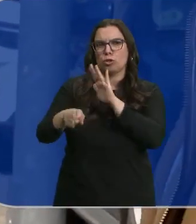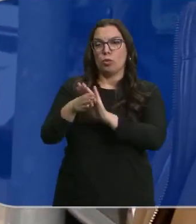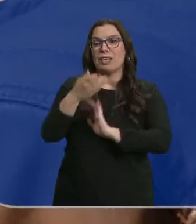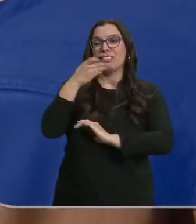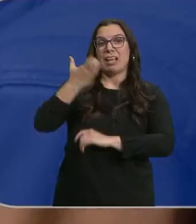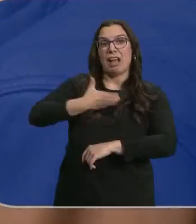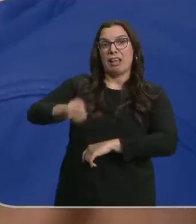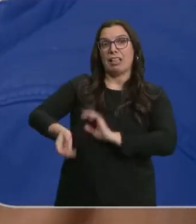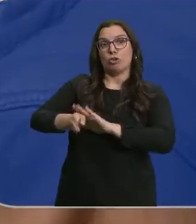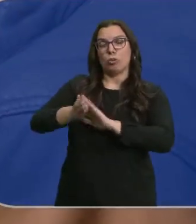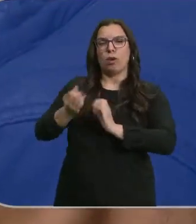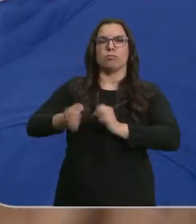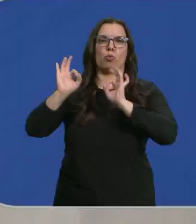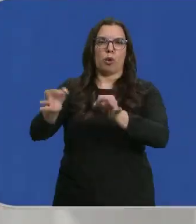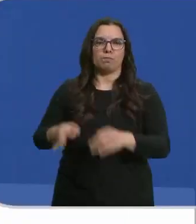a Martínez en el poder.